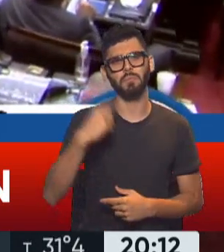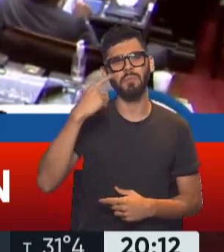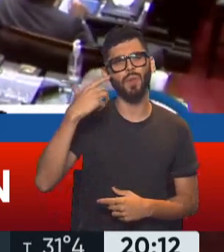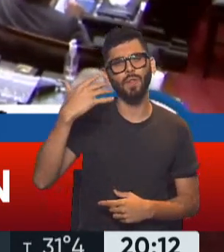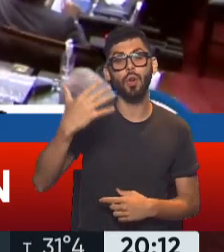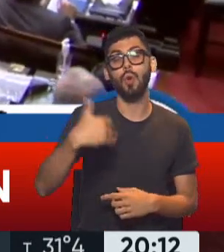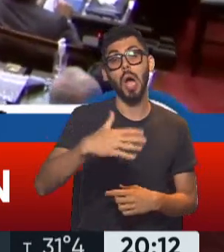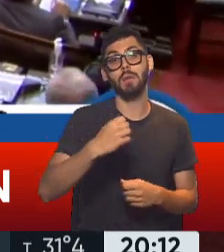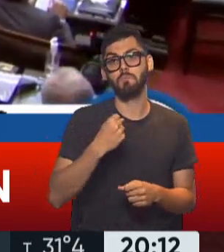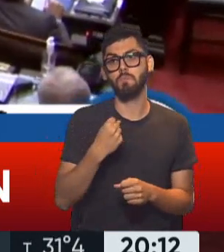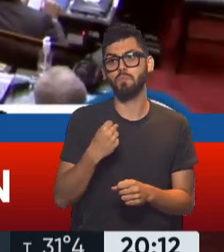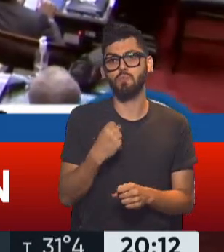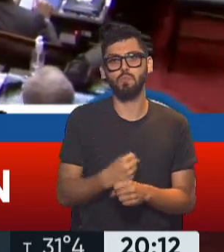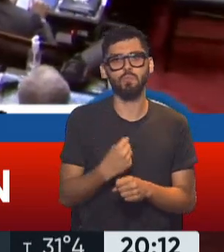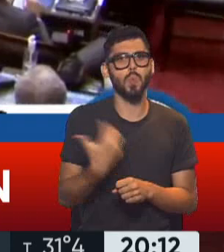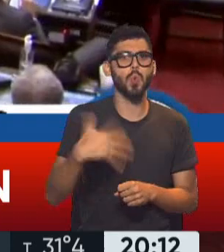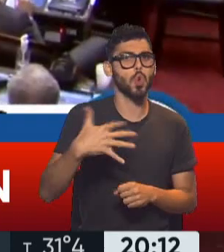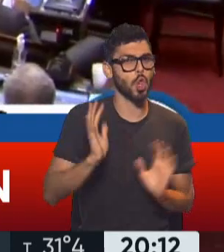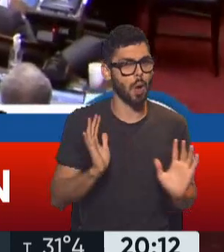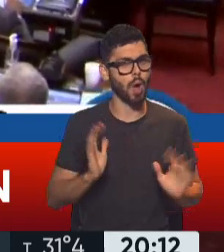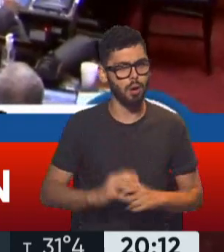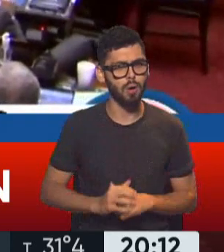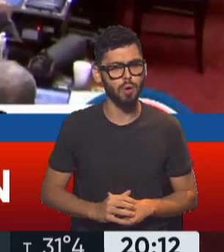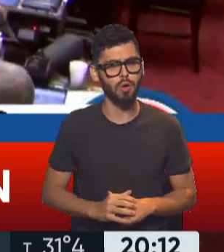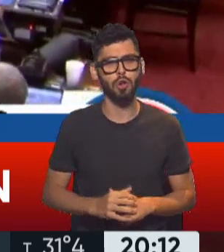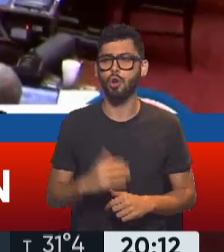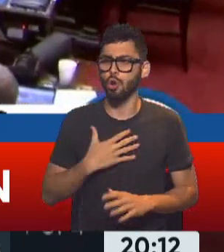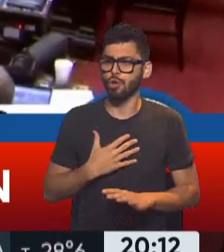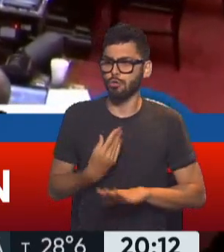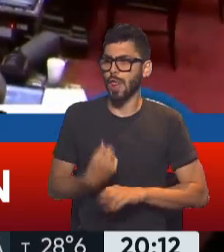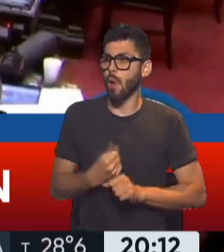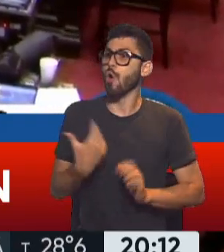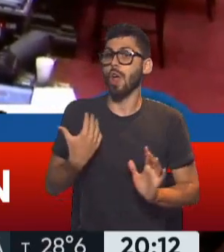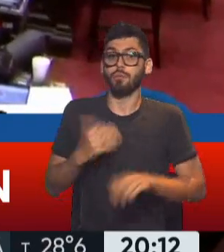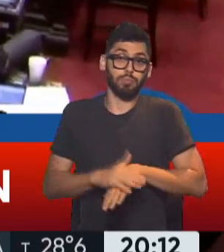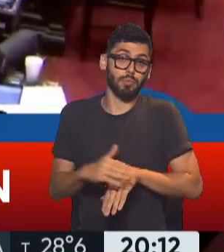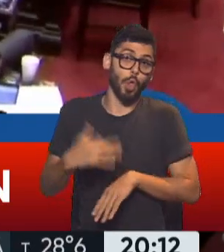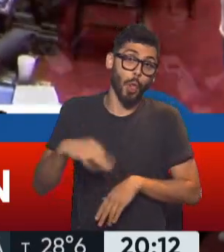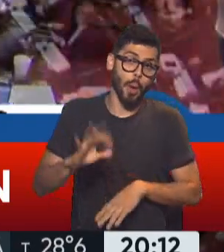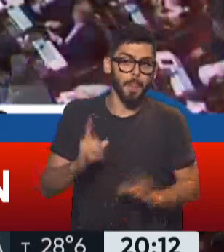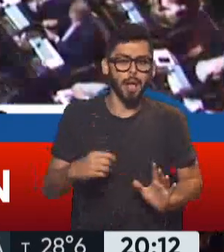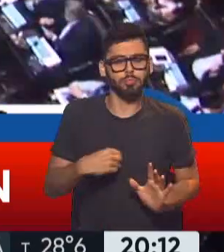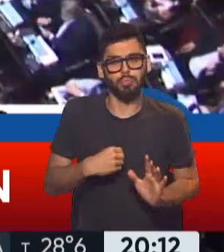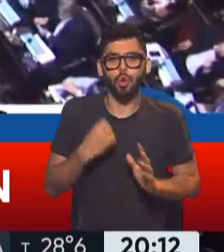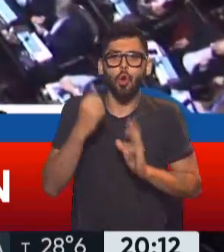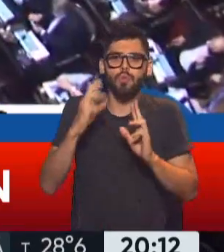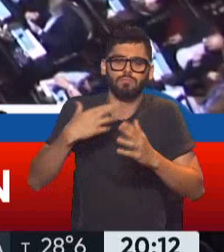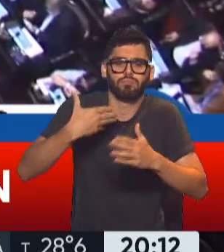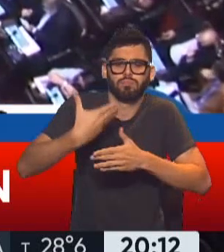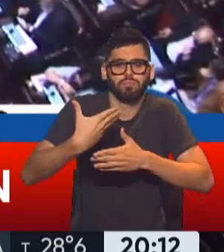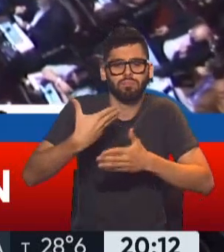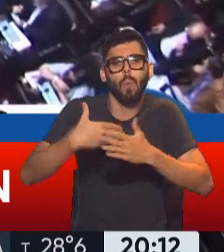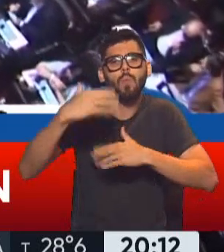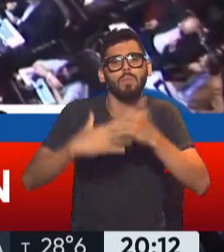de mucho trabajo a la cual lo asumimos con muchísima responsabilidad y con un espíritu constructivo de encontrar